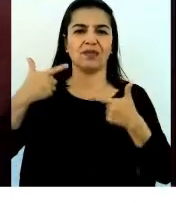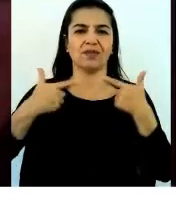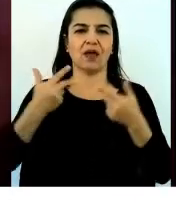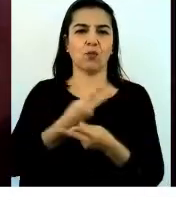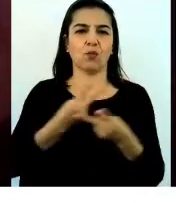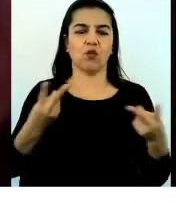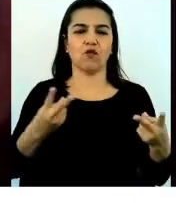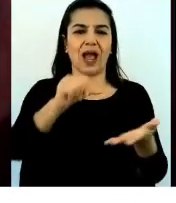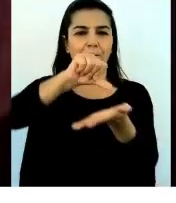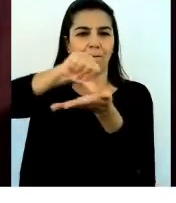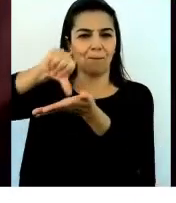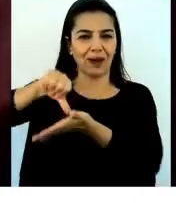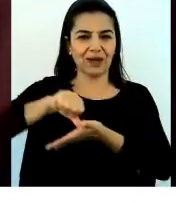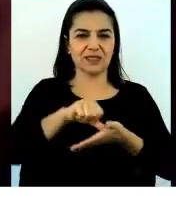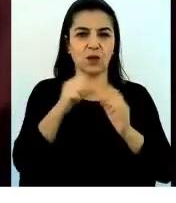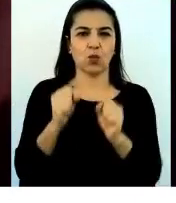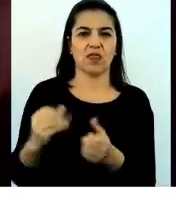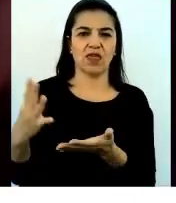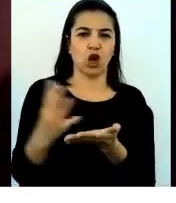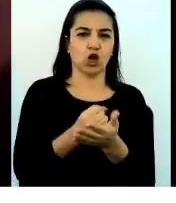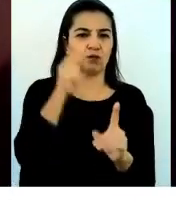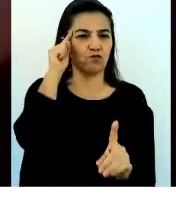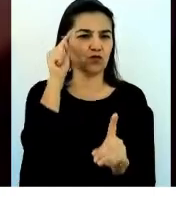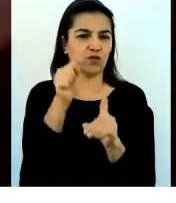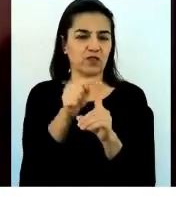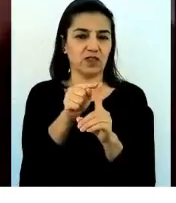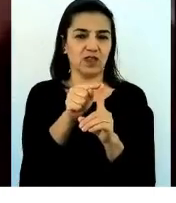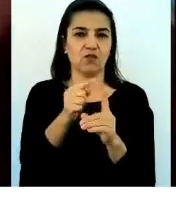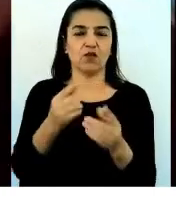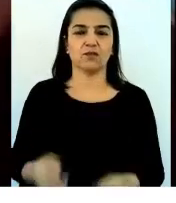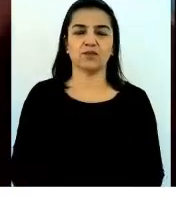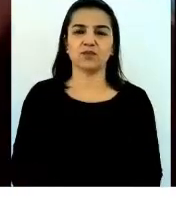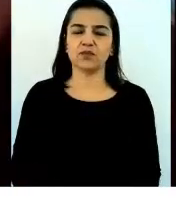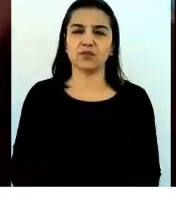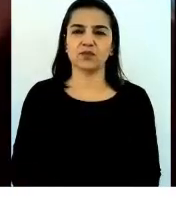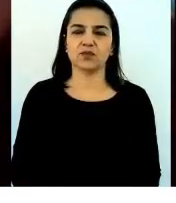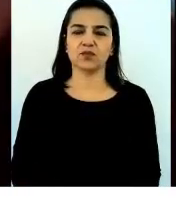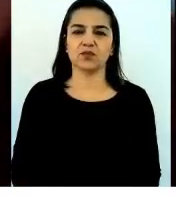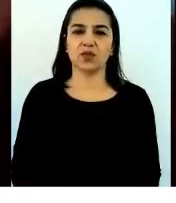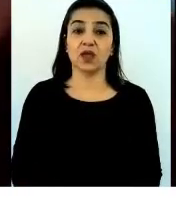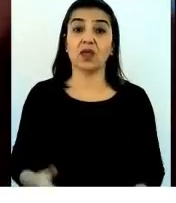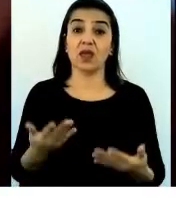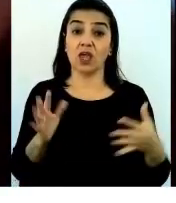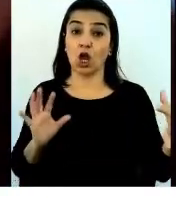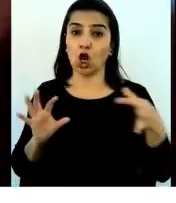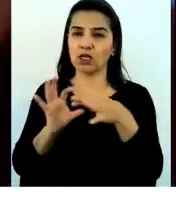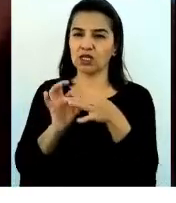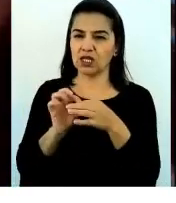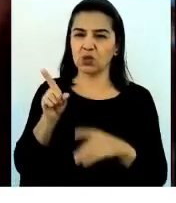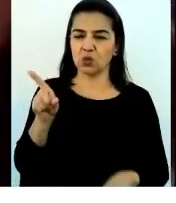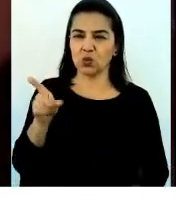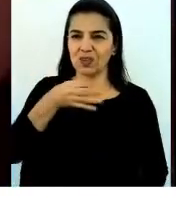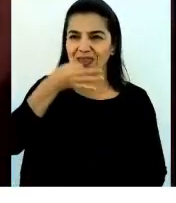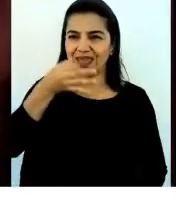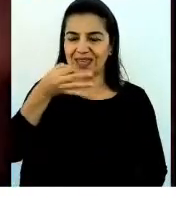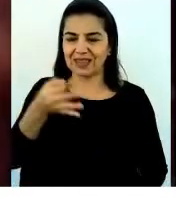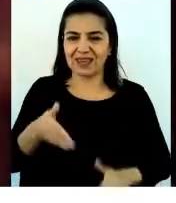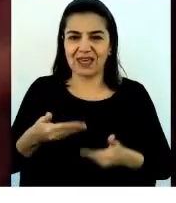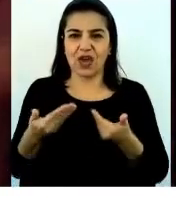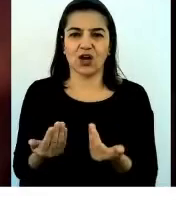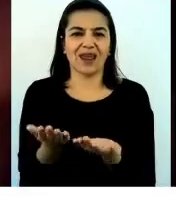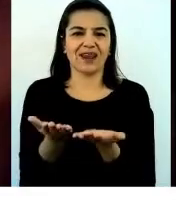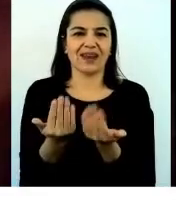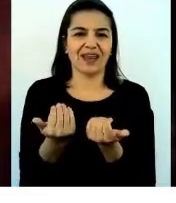cada país para poder conseguir este objetivo en conjunto? Y lo voy a conectar con lo que tú también estabas hablando ahora, de la